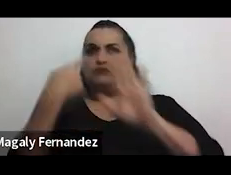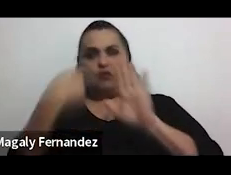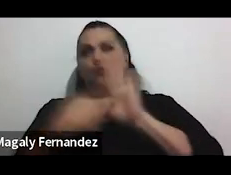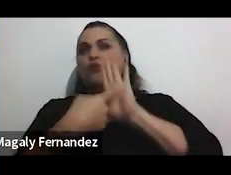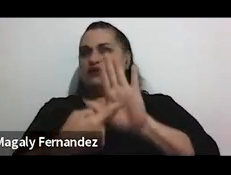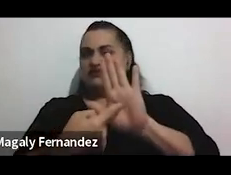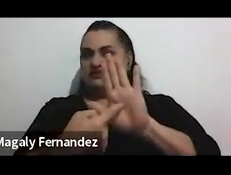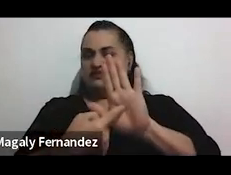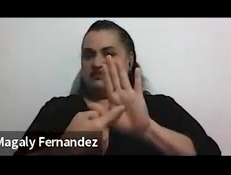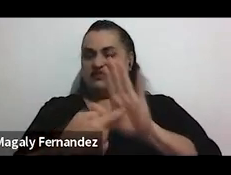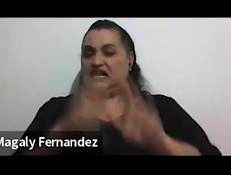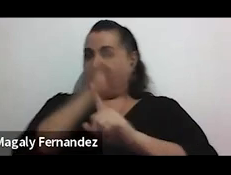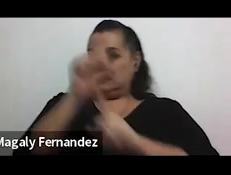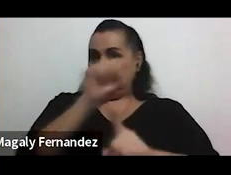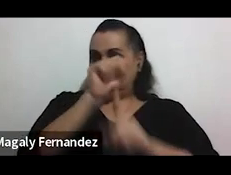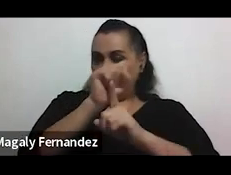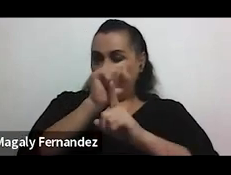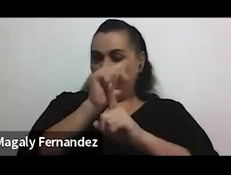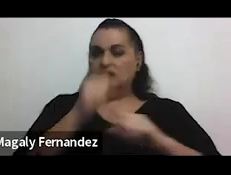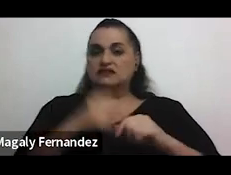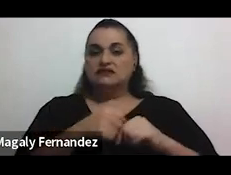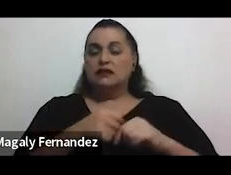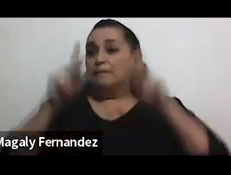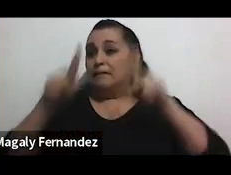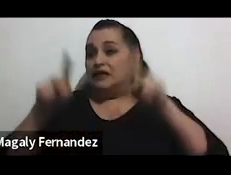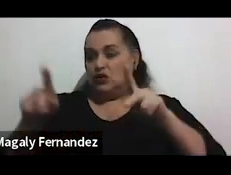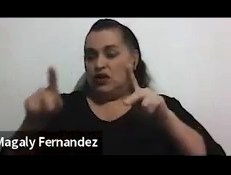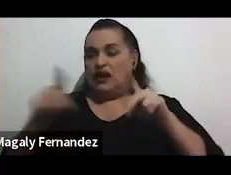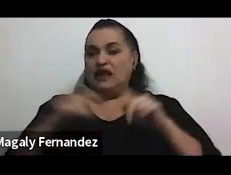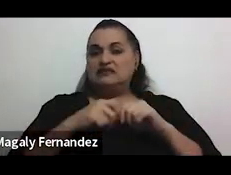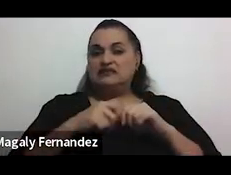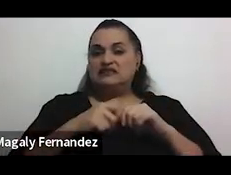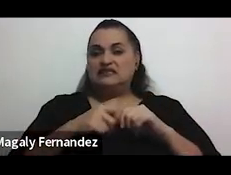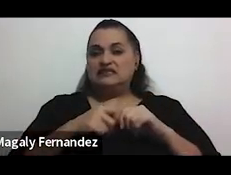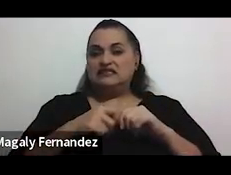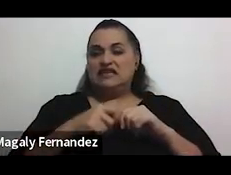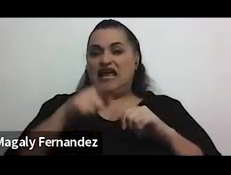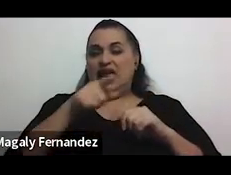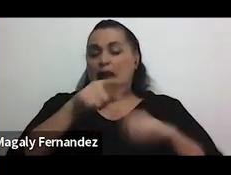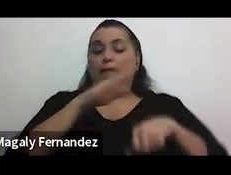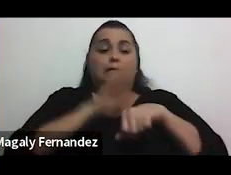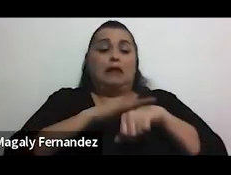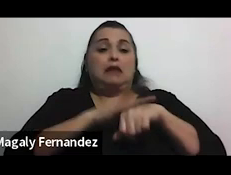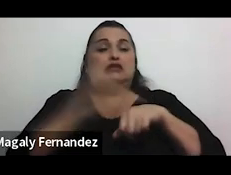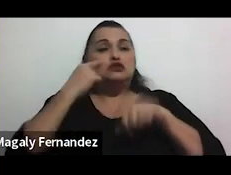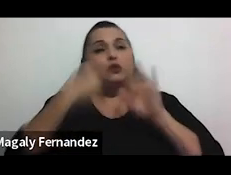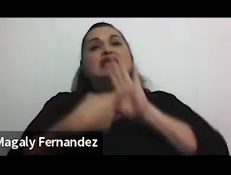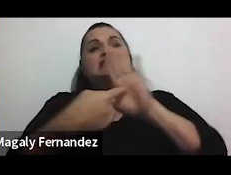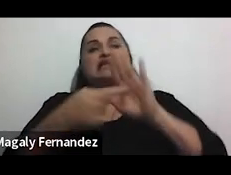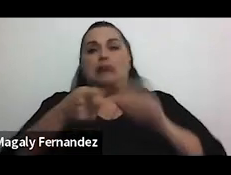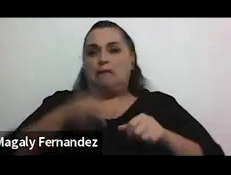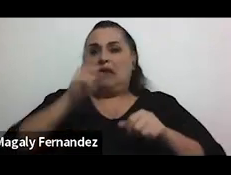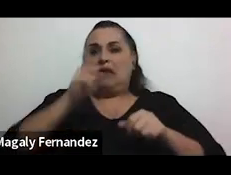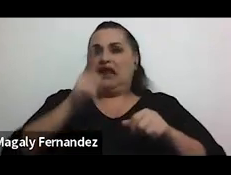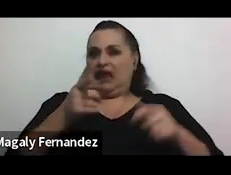que son situaciones en las que algunas personas se dan el permiso de enseñar sus partes íntimas